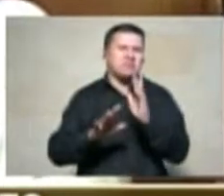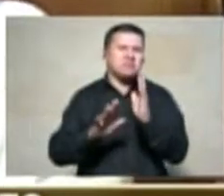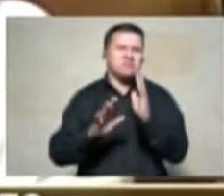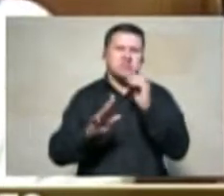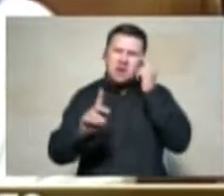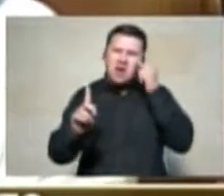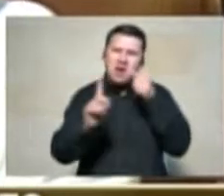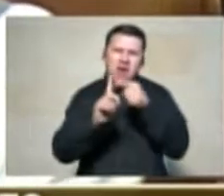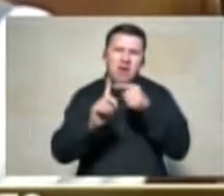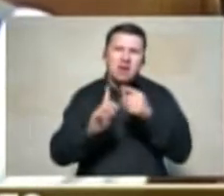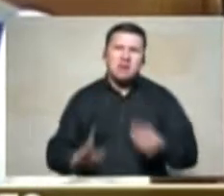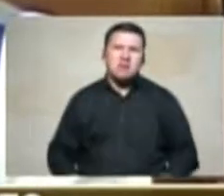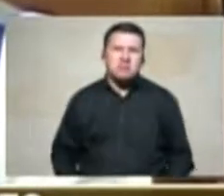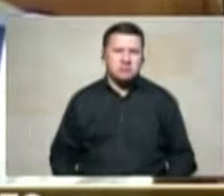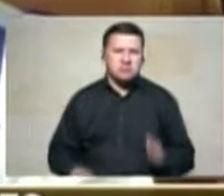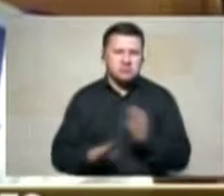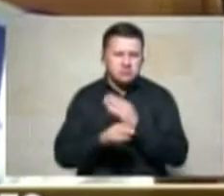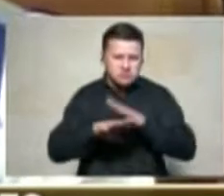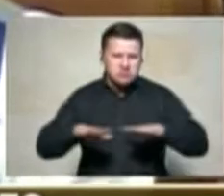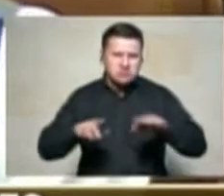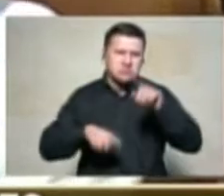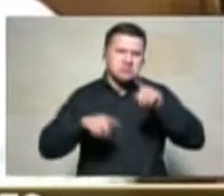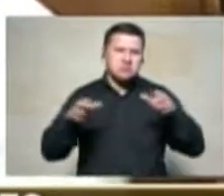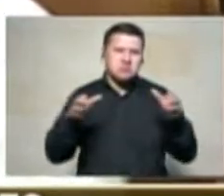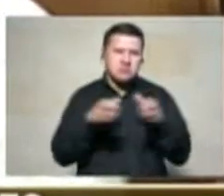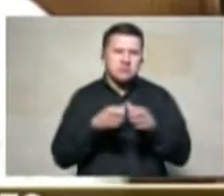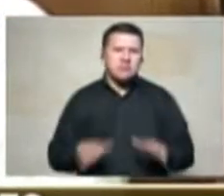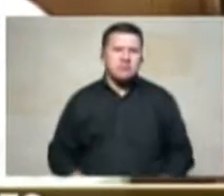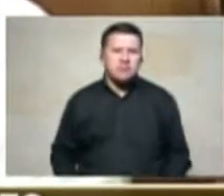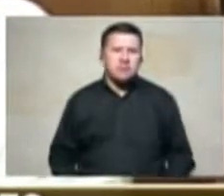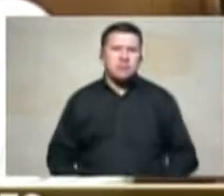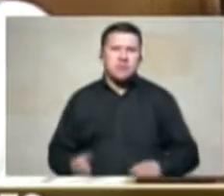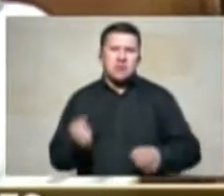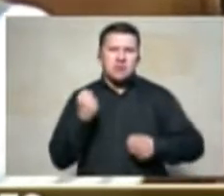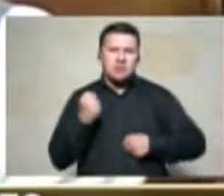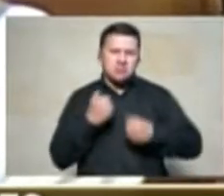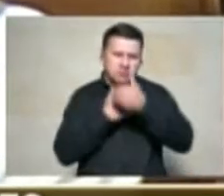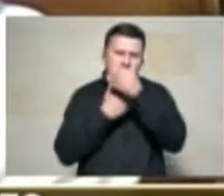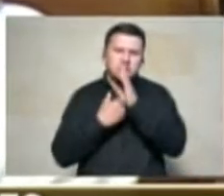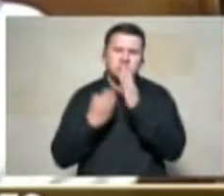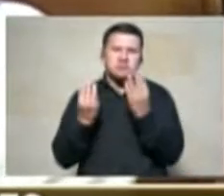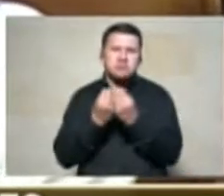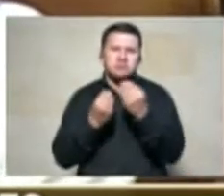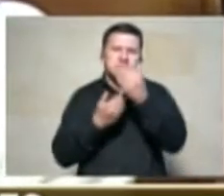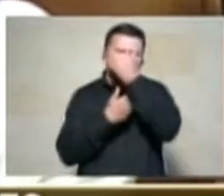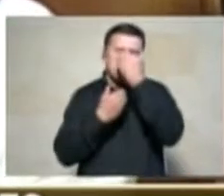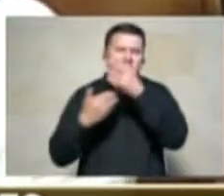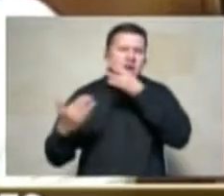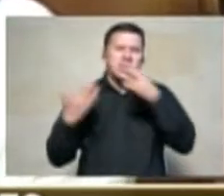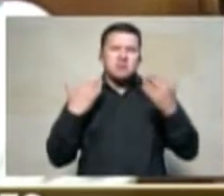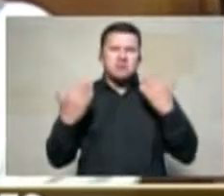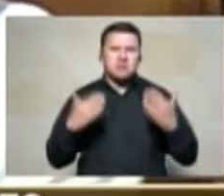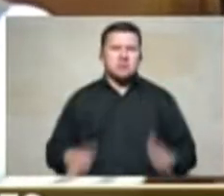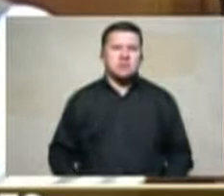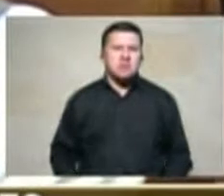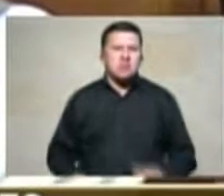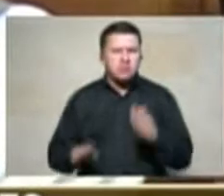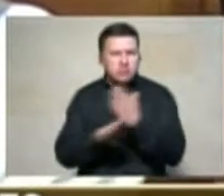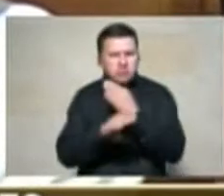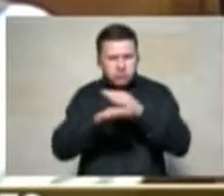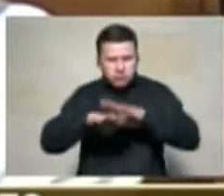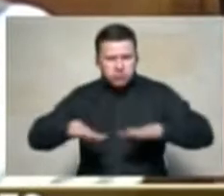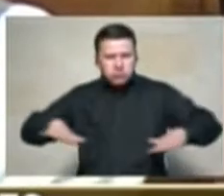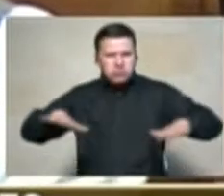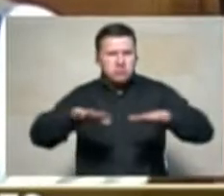matices un conflicto de la tierra muchas veces entre terratenientes y pequeños campesinos un conflicto de la